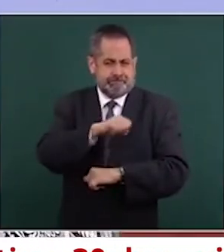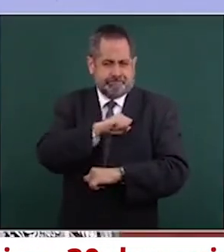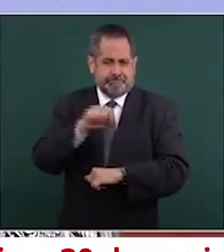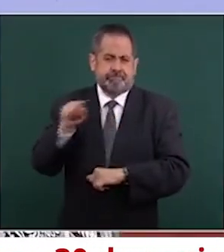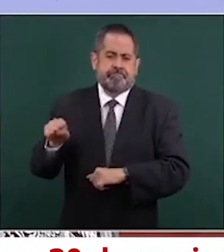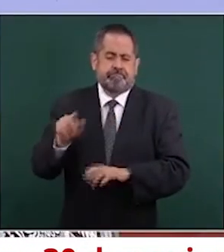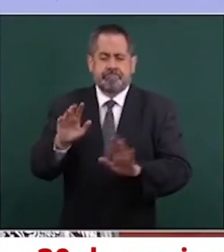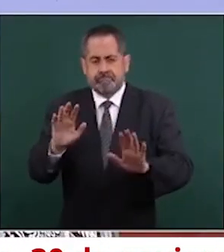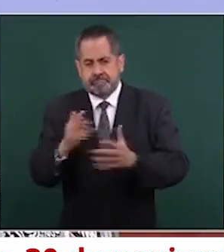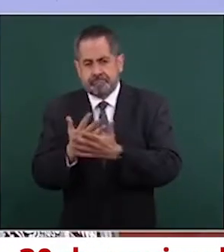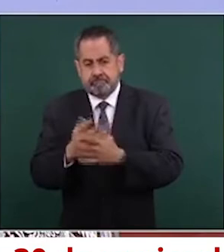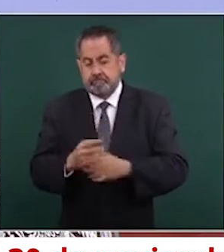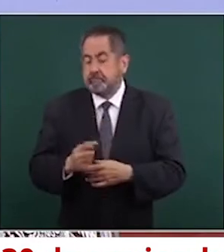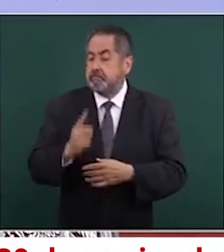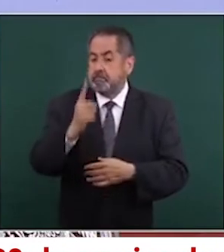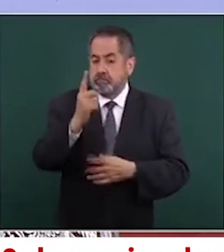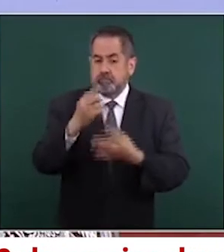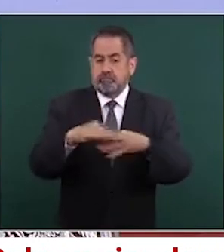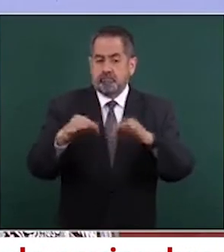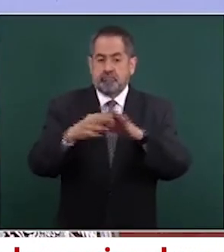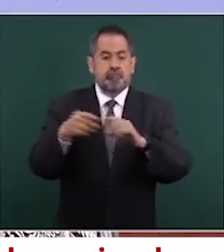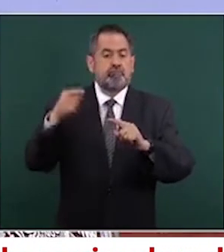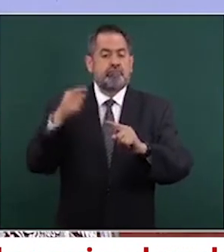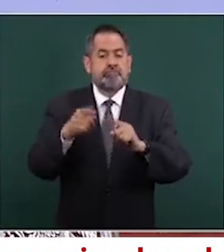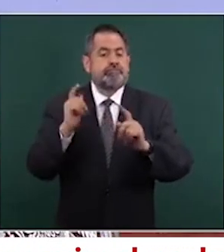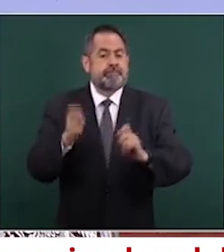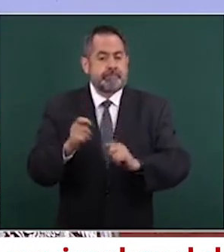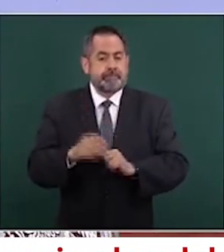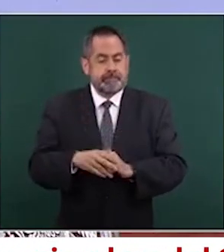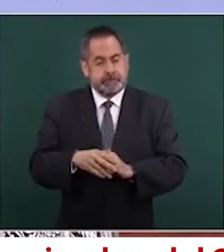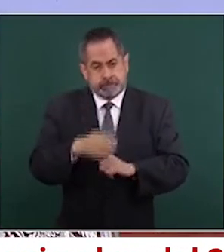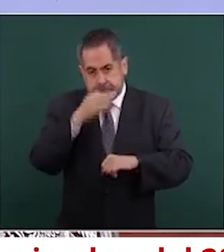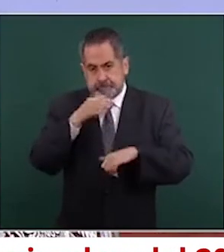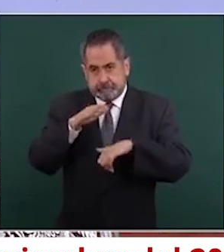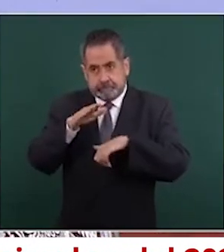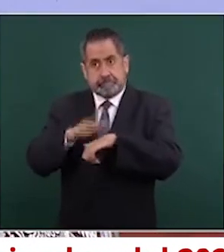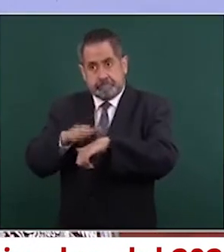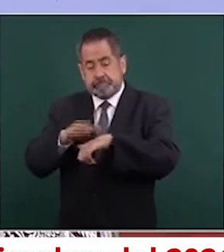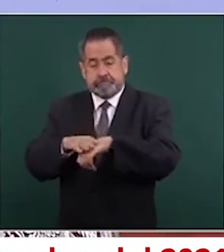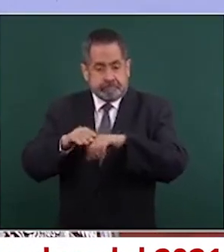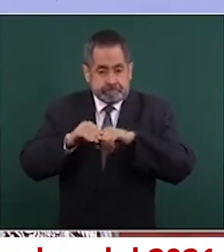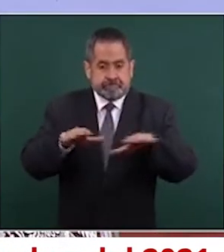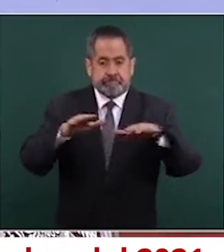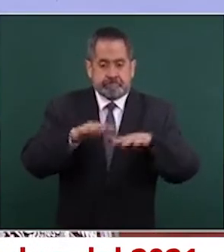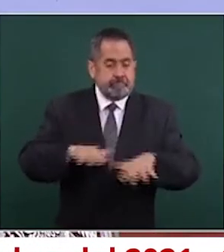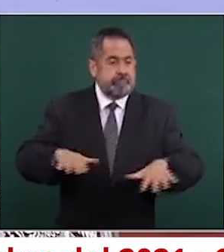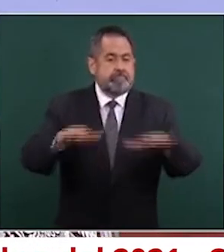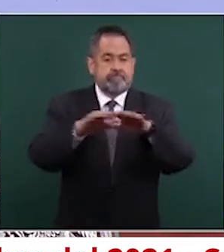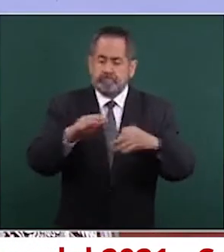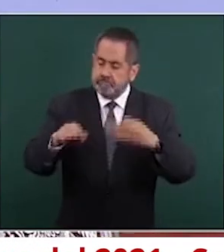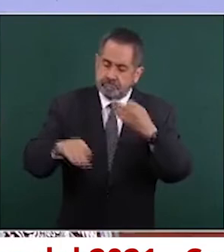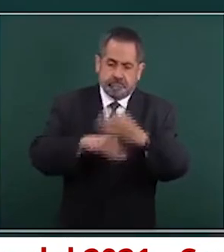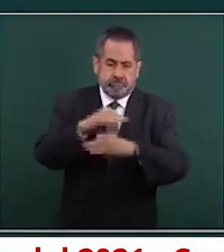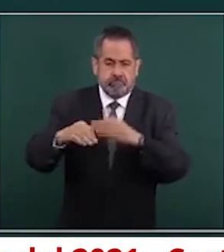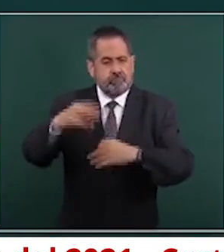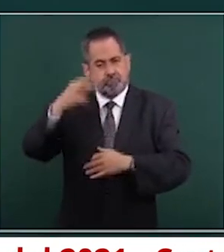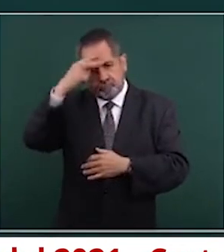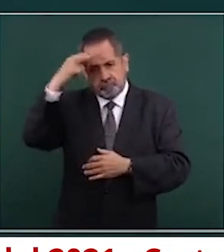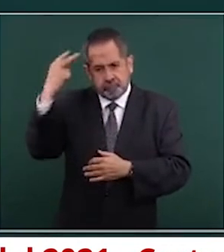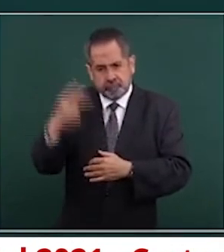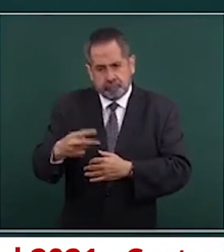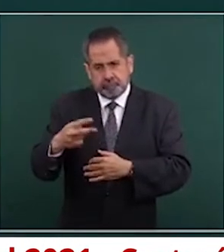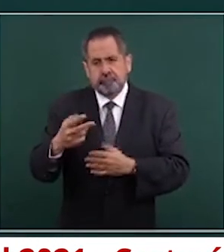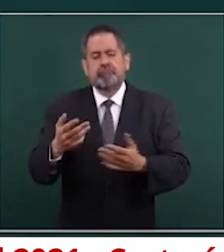Lo importante, o decirle a todos los mexicanos,